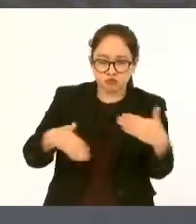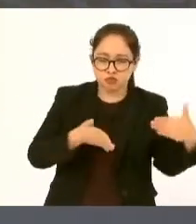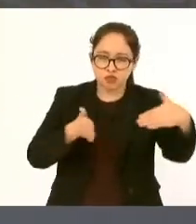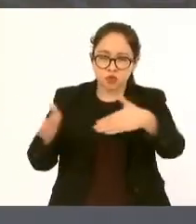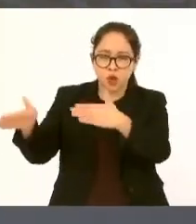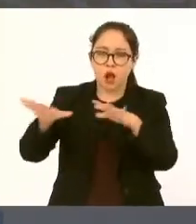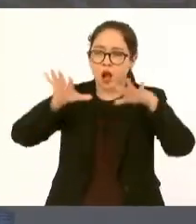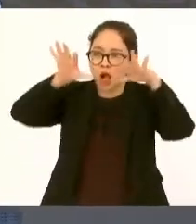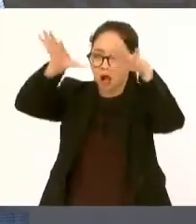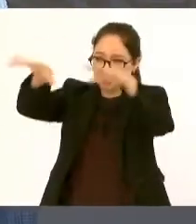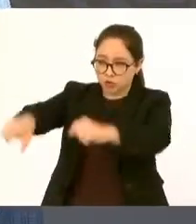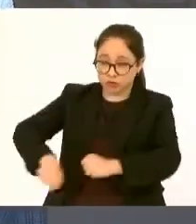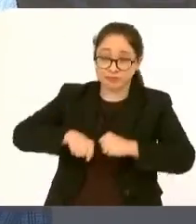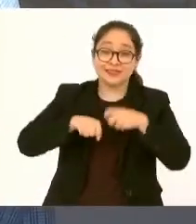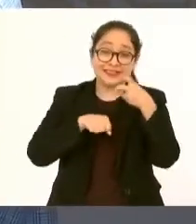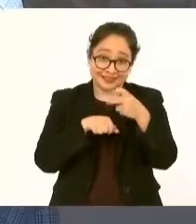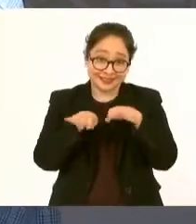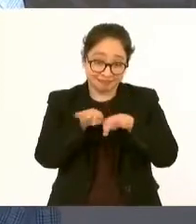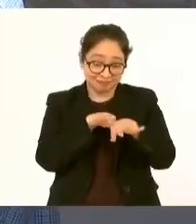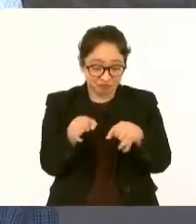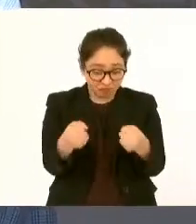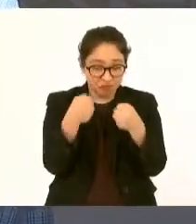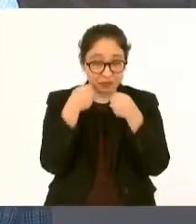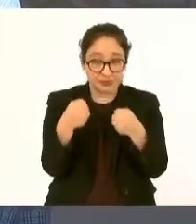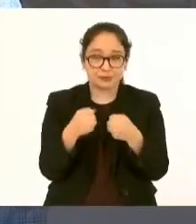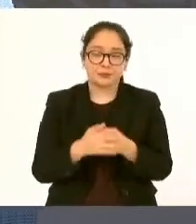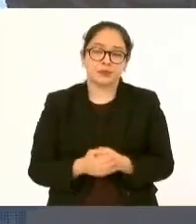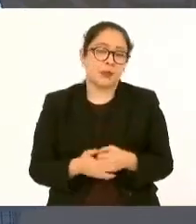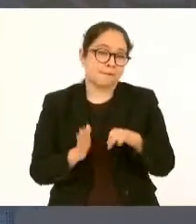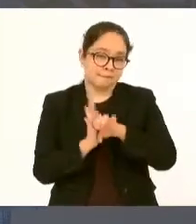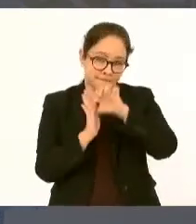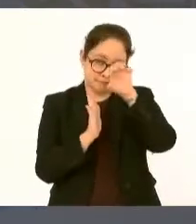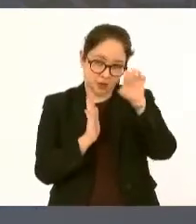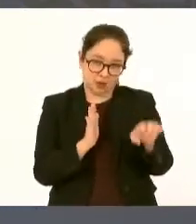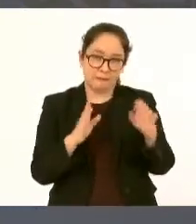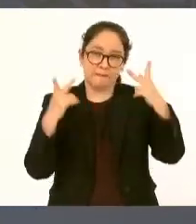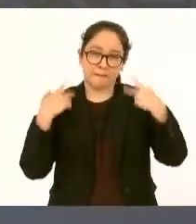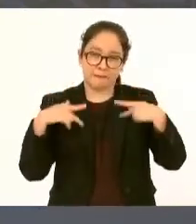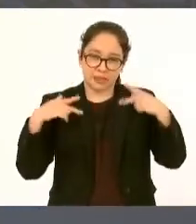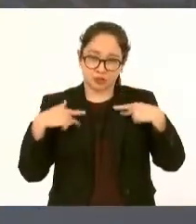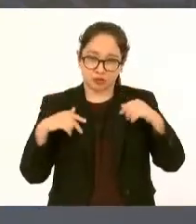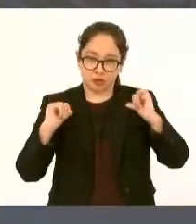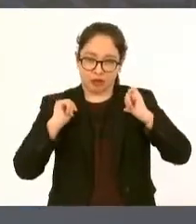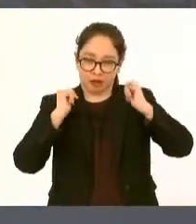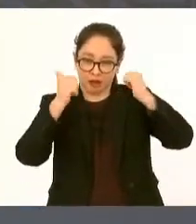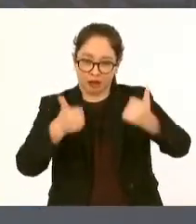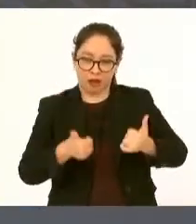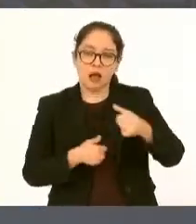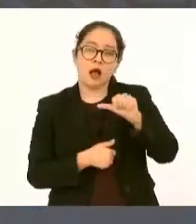poner como ejemplo a los alvaradeños que